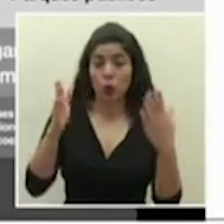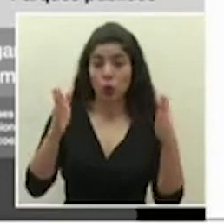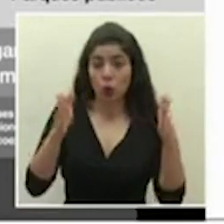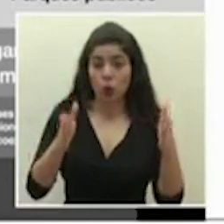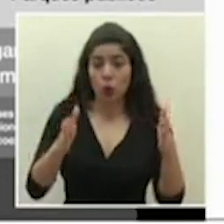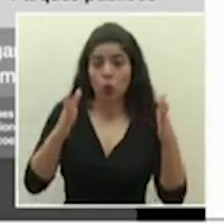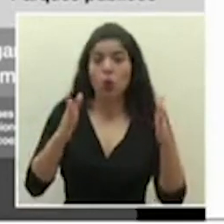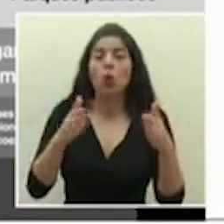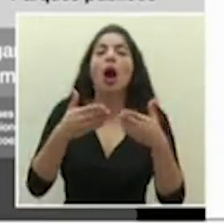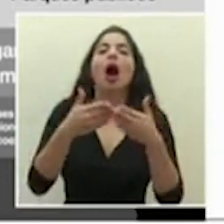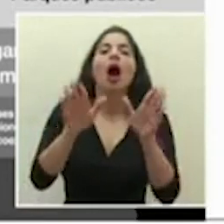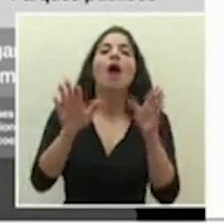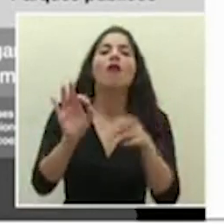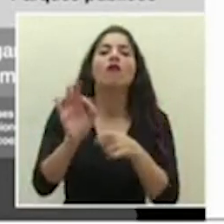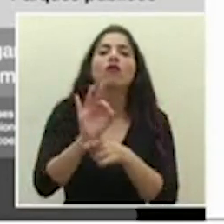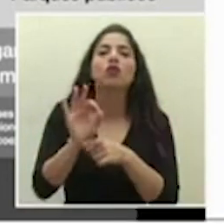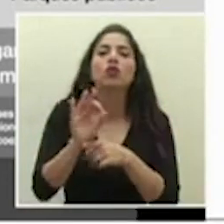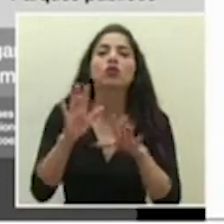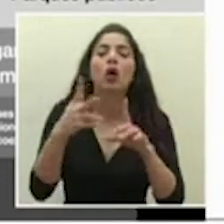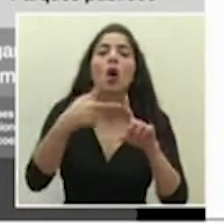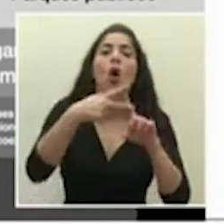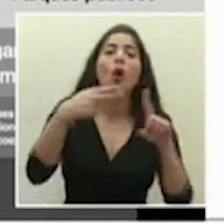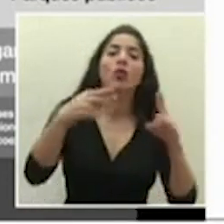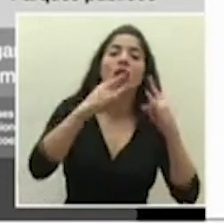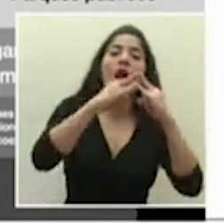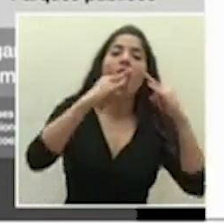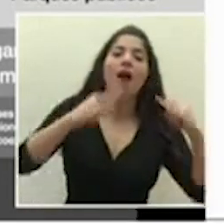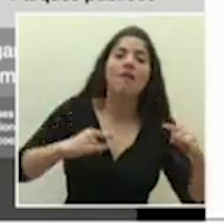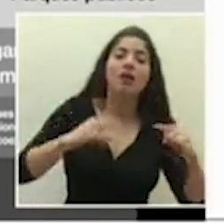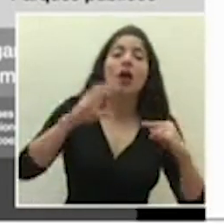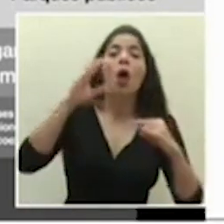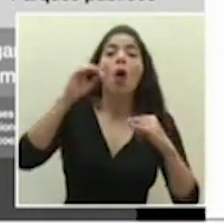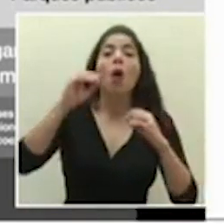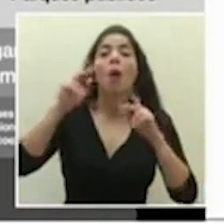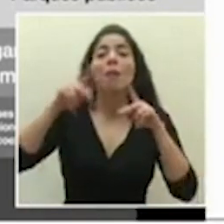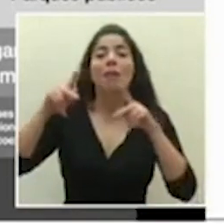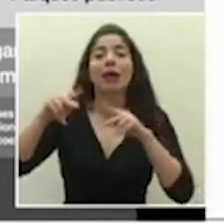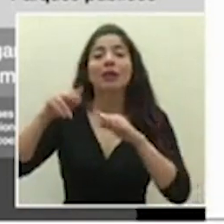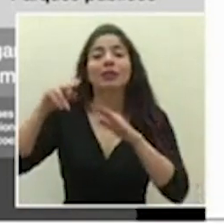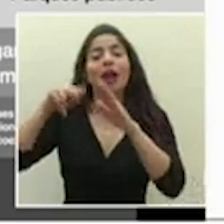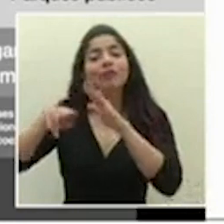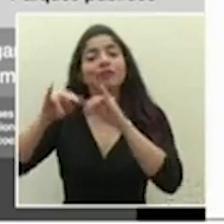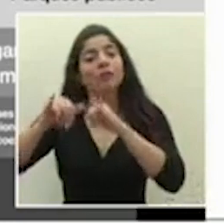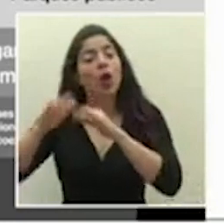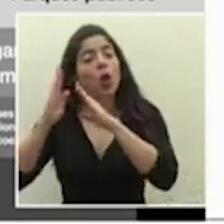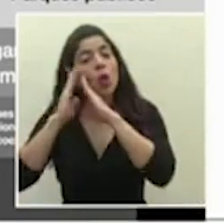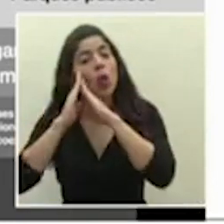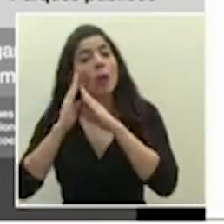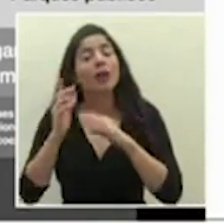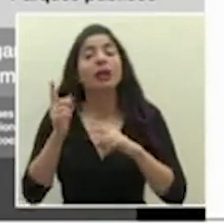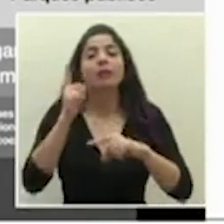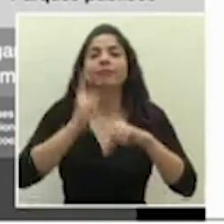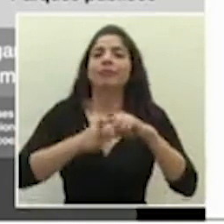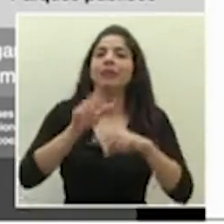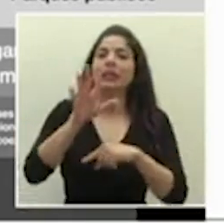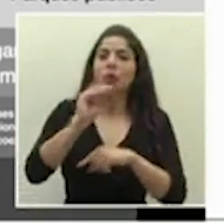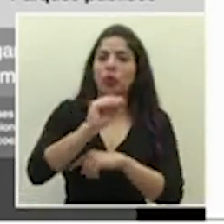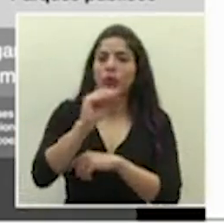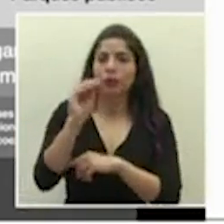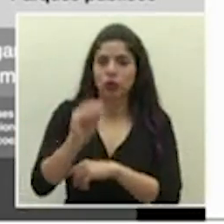el funcionamiento de hoteles, cabinas o establecimientos de alojamiento con un aforo de 50%